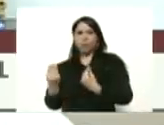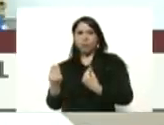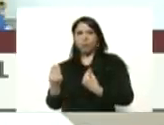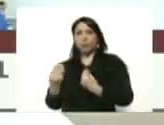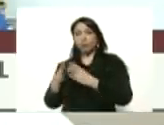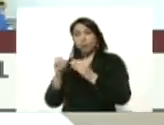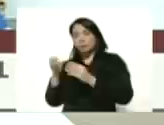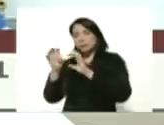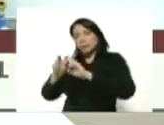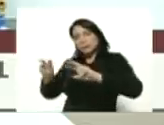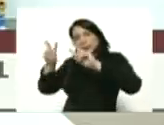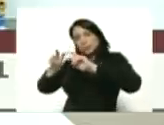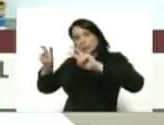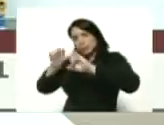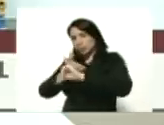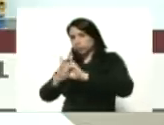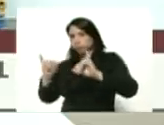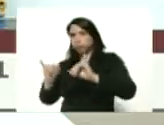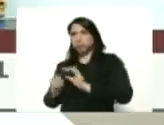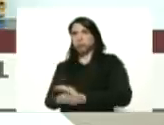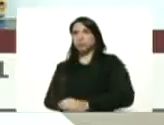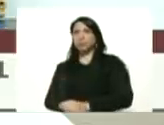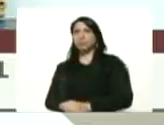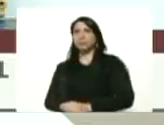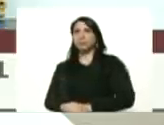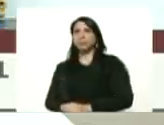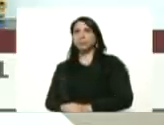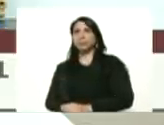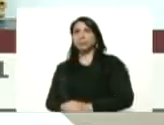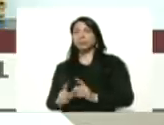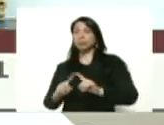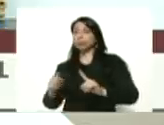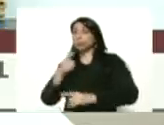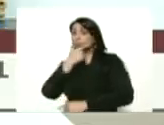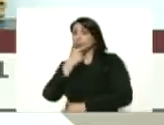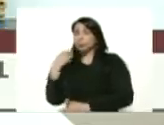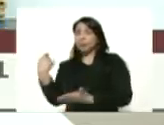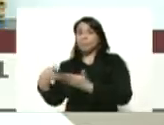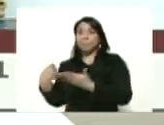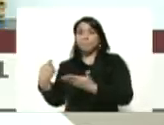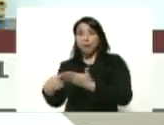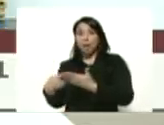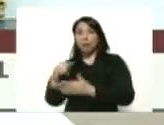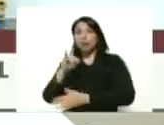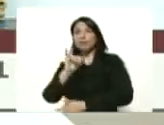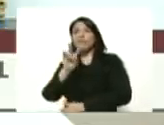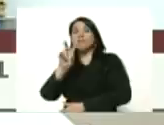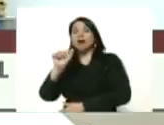eso está estudiado ya para facilitar el pago de impuestos